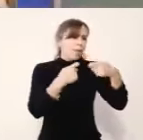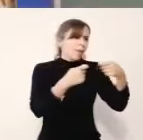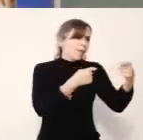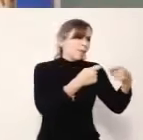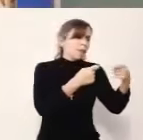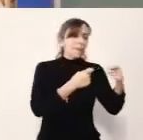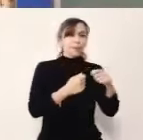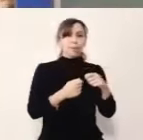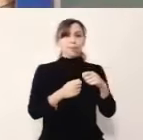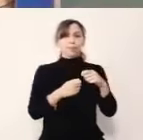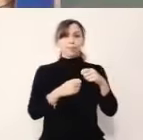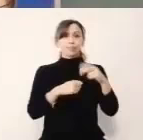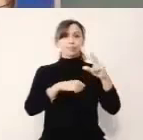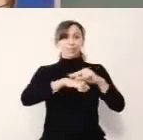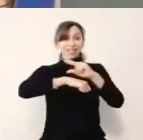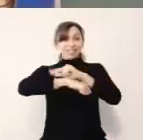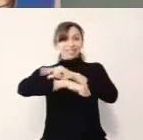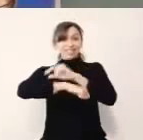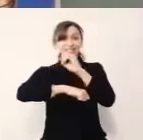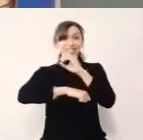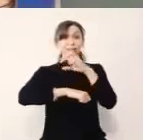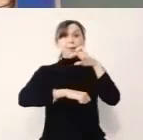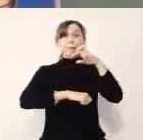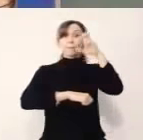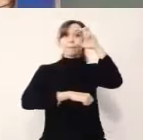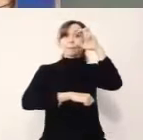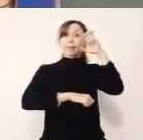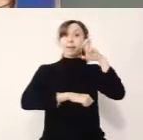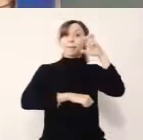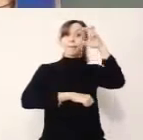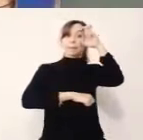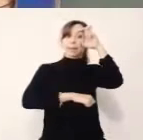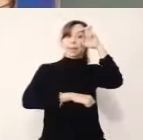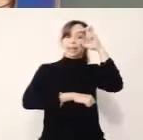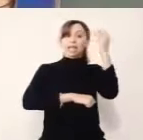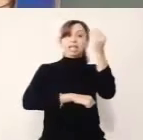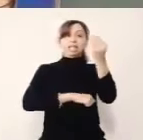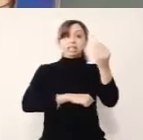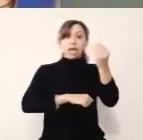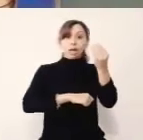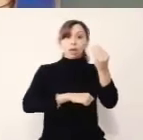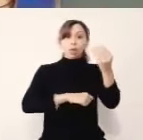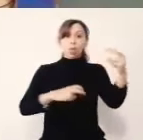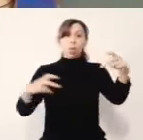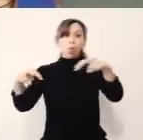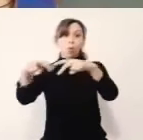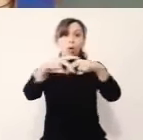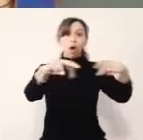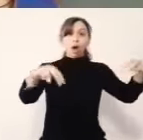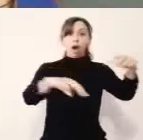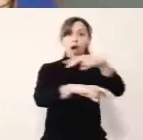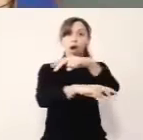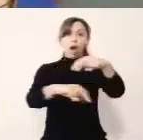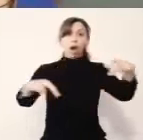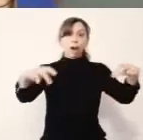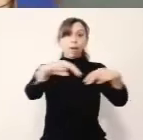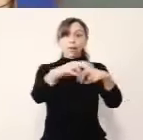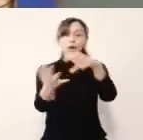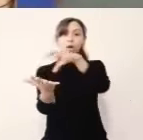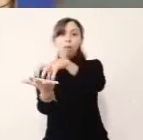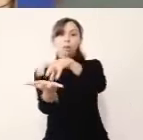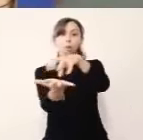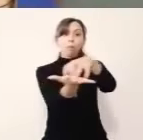Pepe el Chinchimoche el sábado salió a caminar Por la feria de